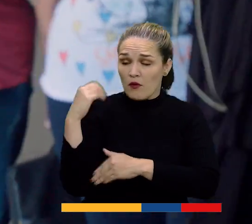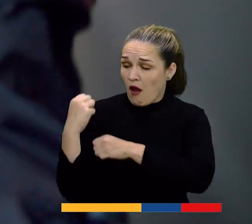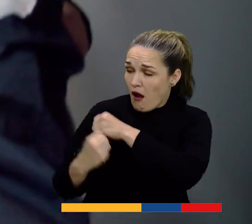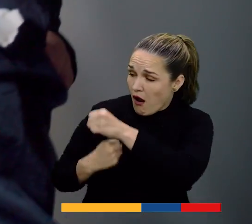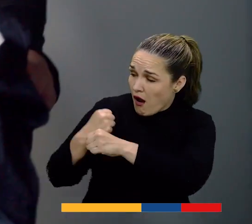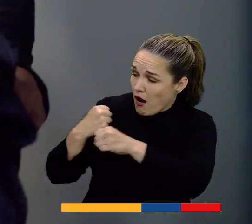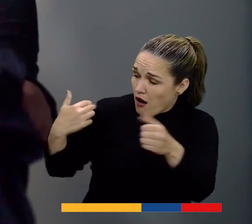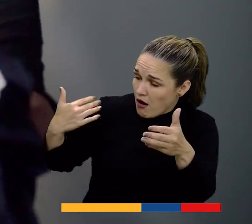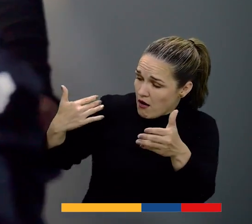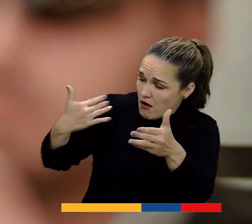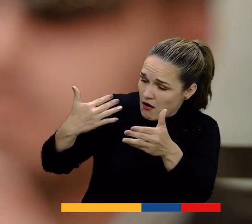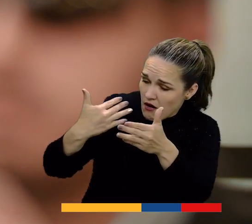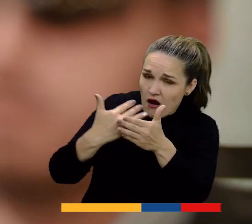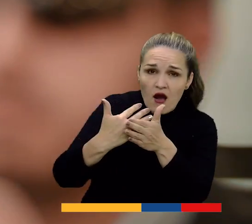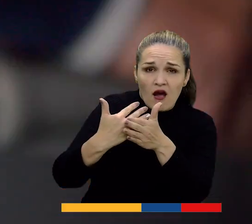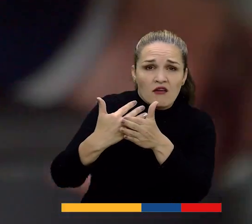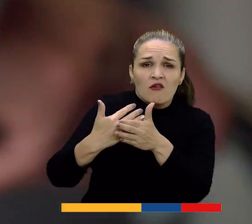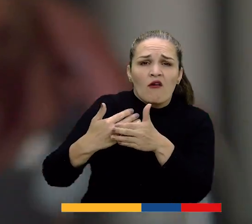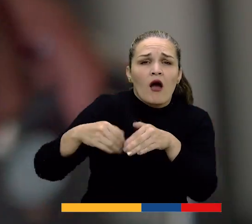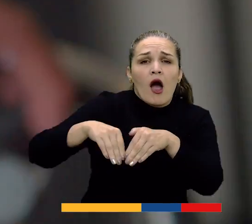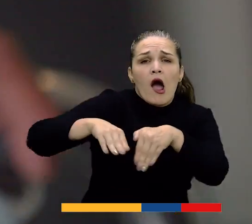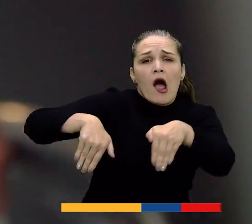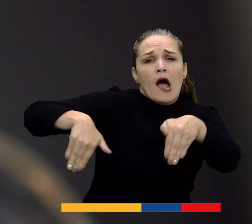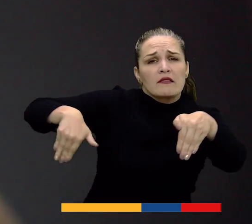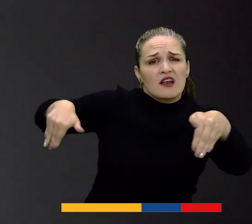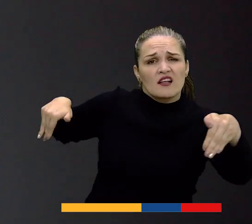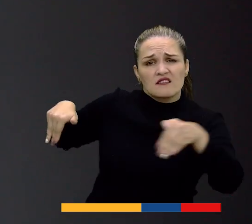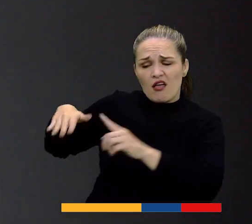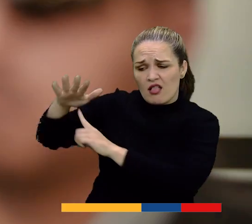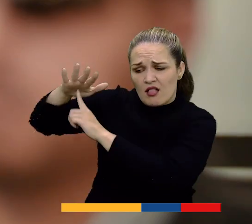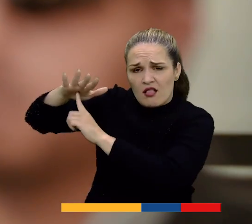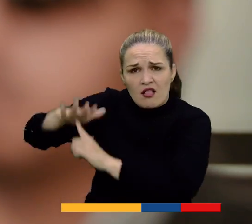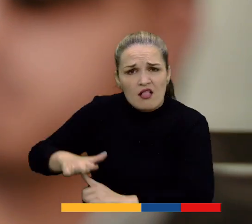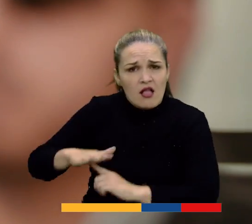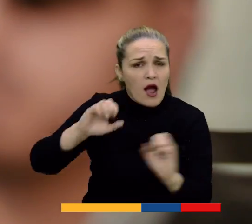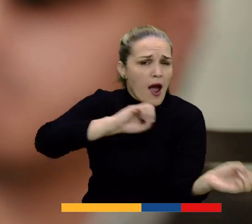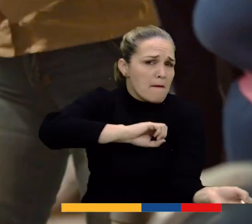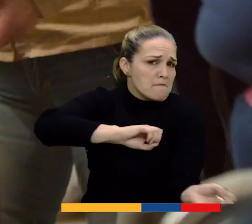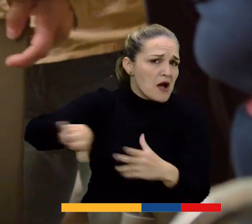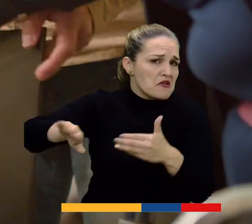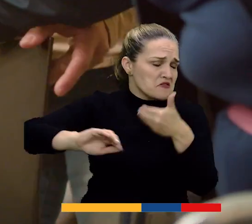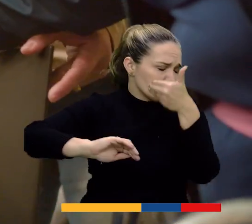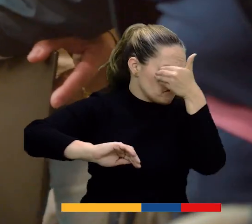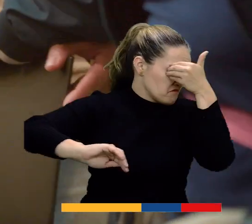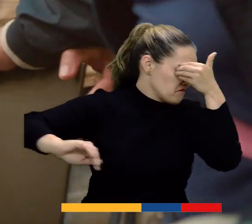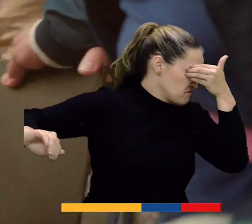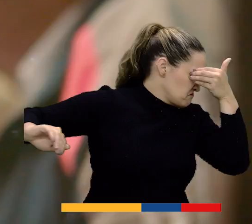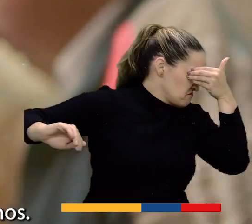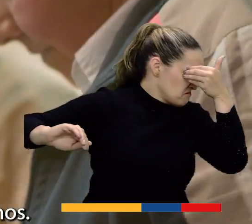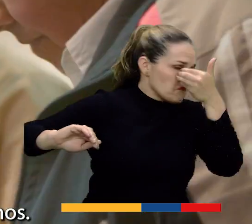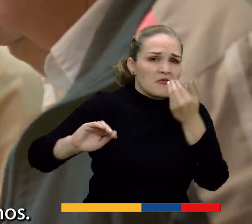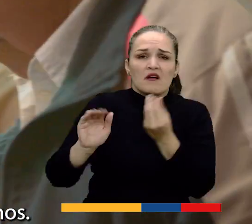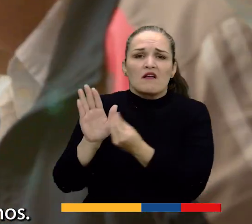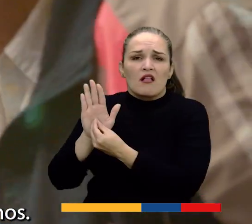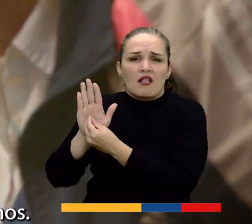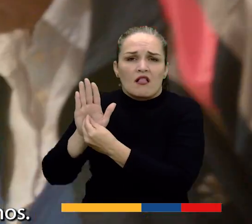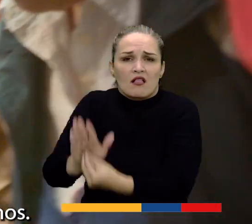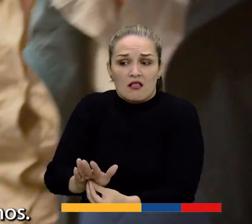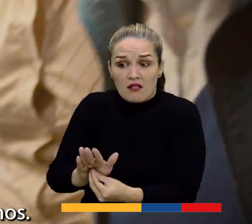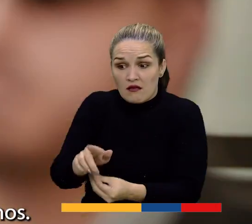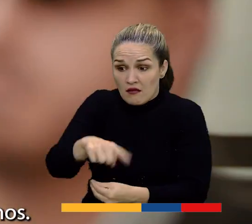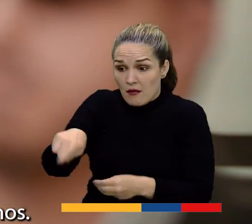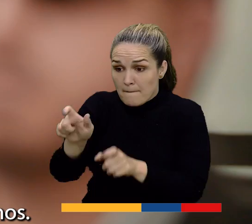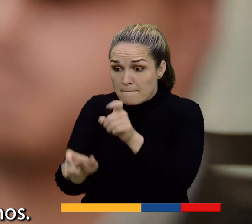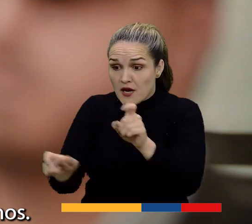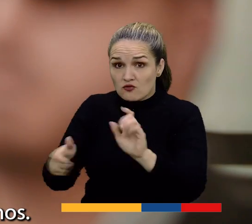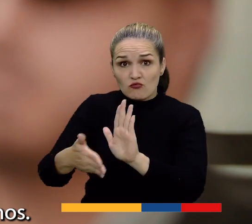Que hay muchos años de atraso, que hay muchos años de abandono, que hay muchos años de exclusión, que hay muchos años en que